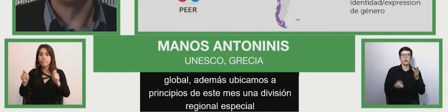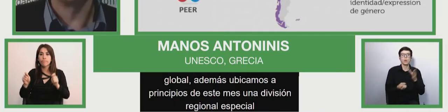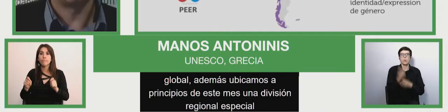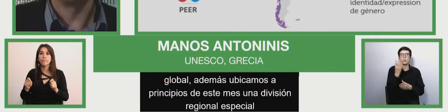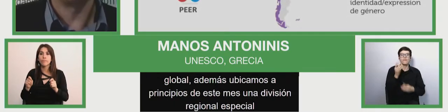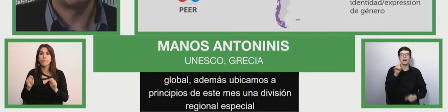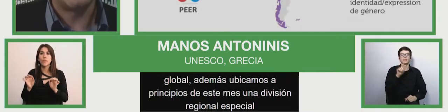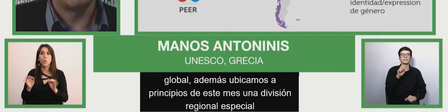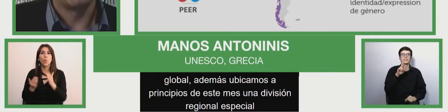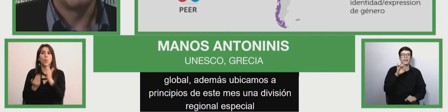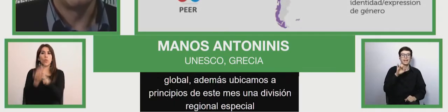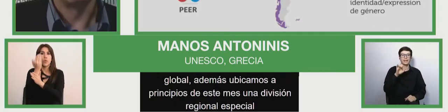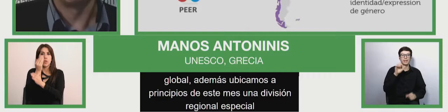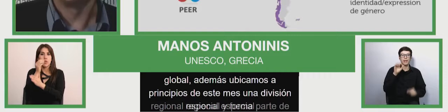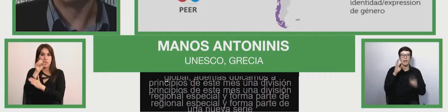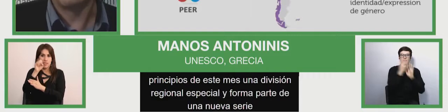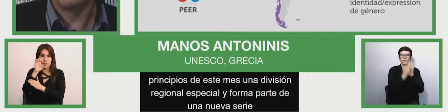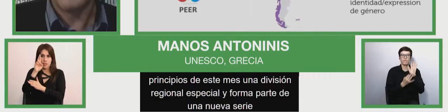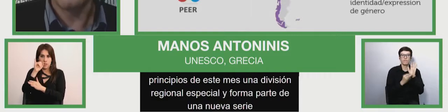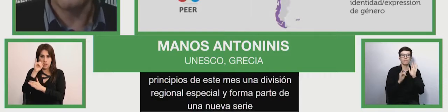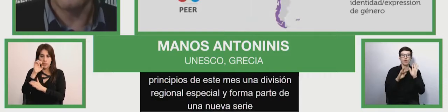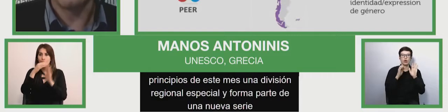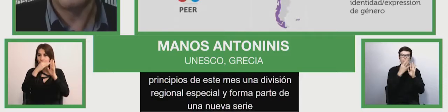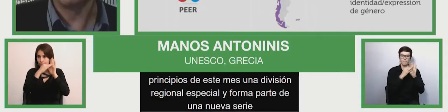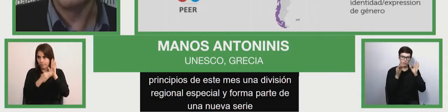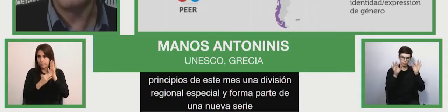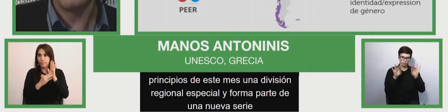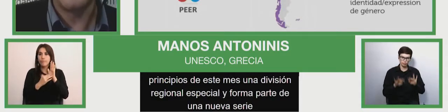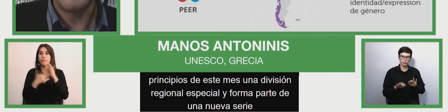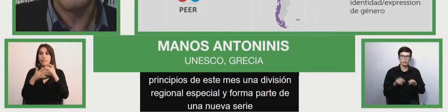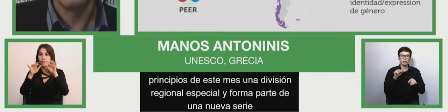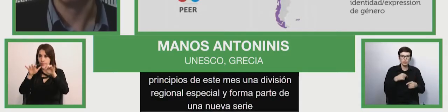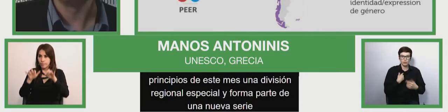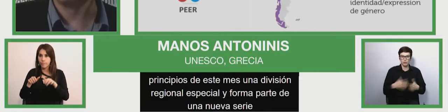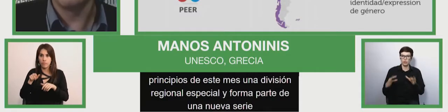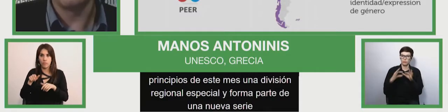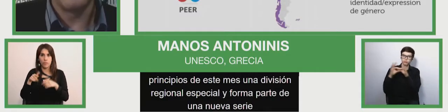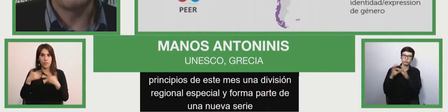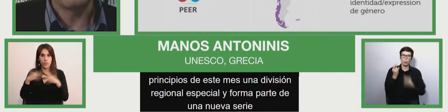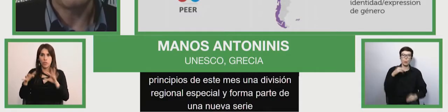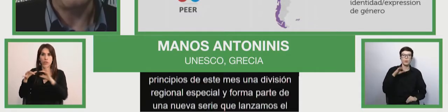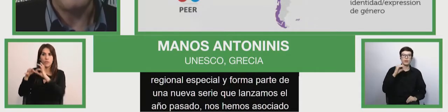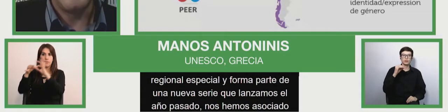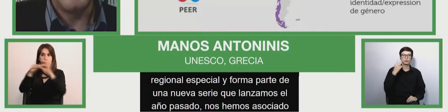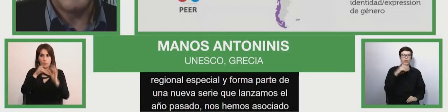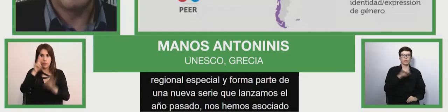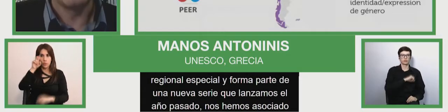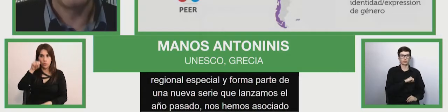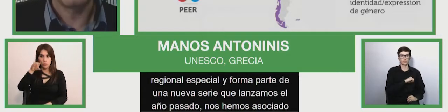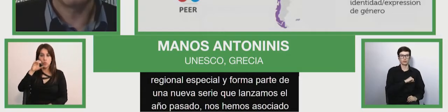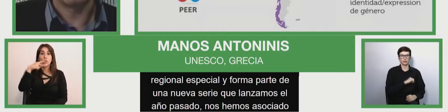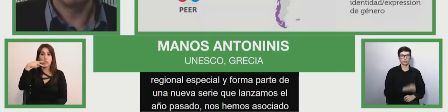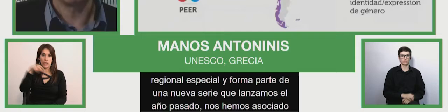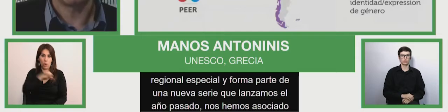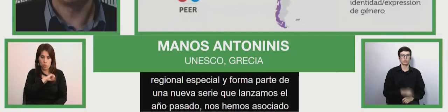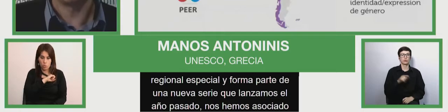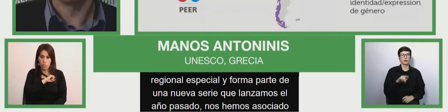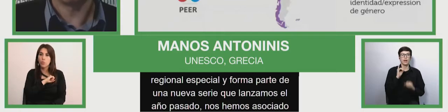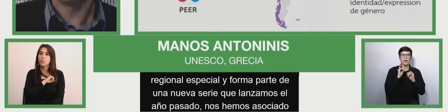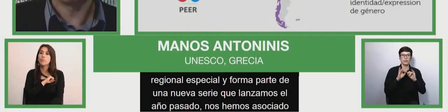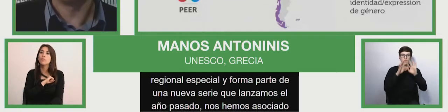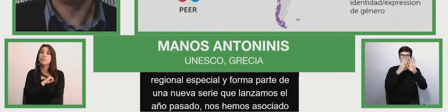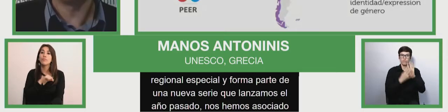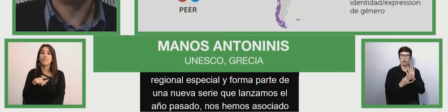lanzamos el año pasado. Nos hemos asociado con Oreal CUNESCO-Santiago y Consumo. El informe regional se